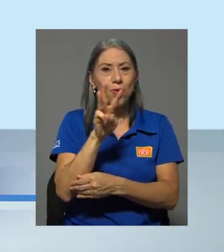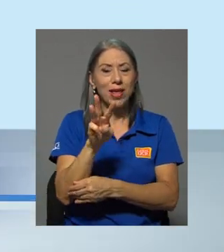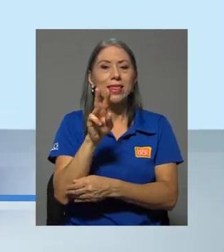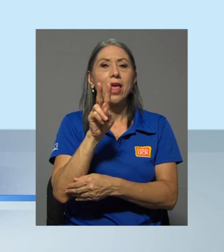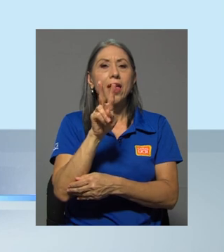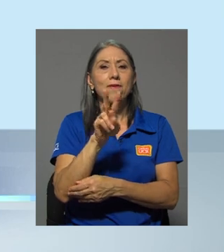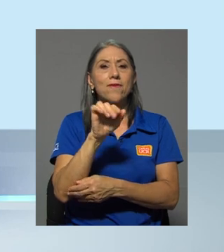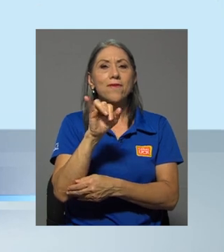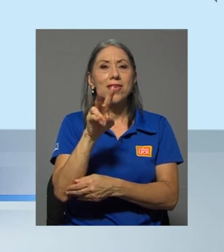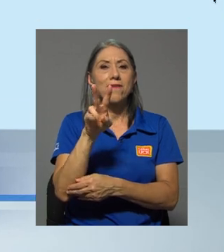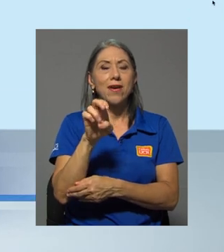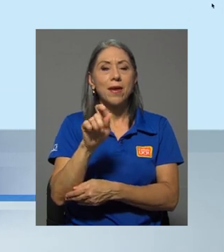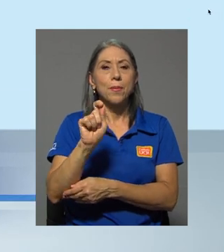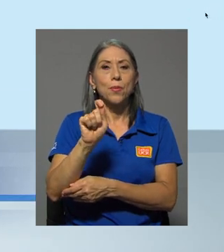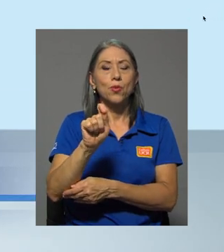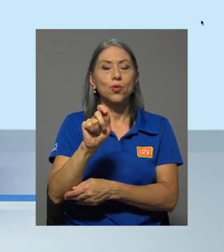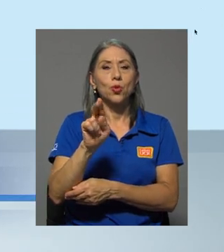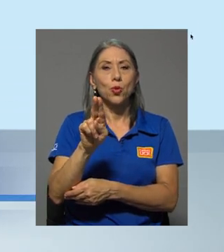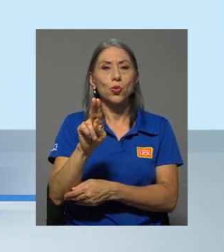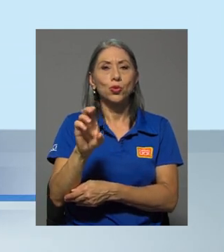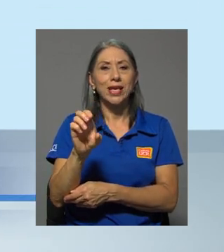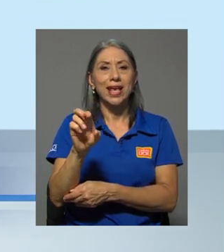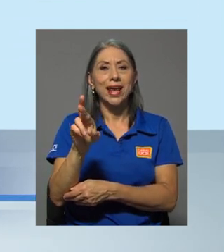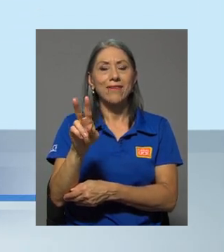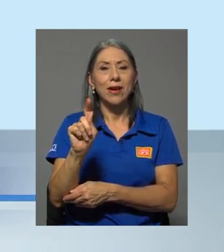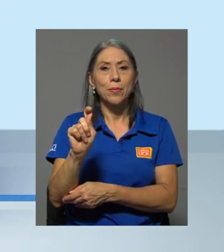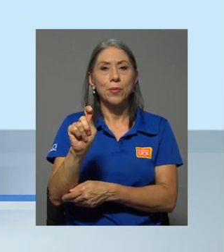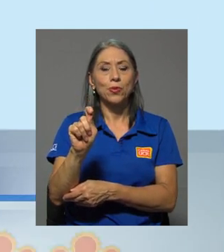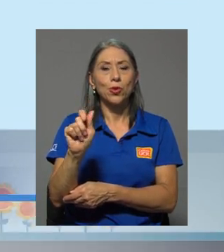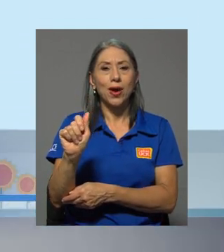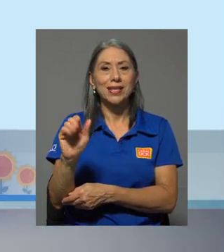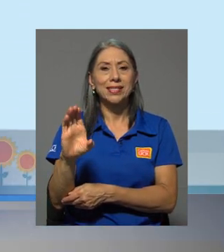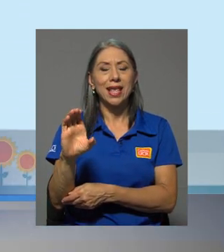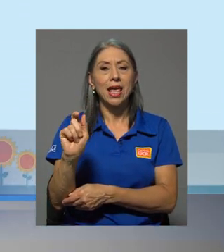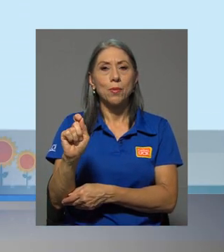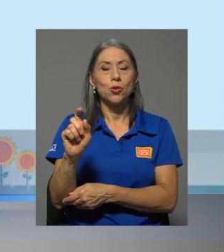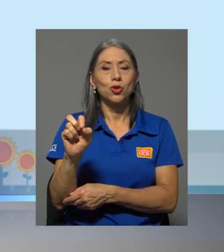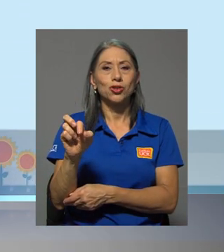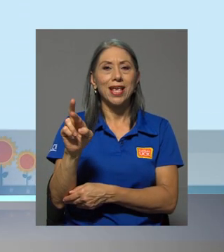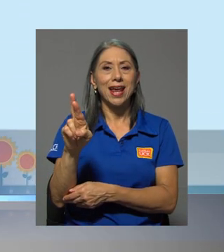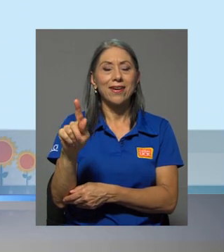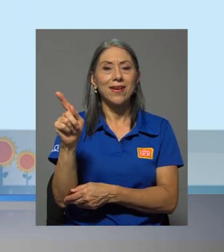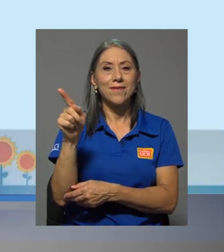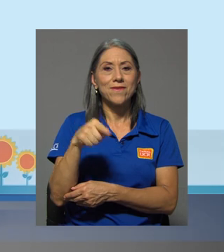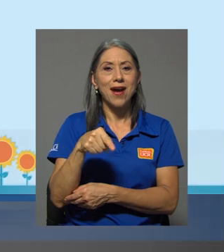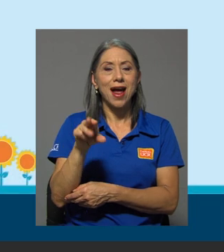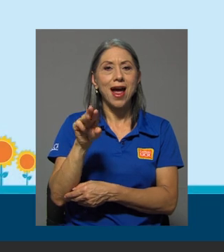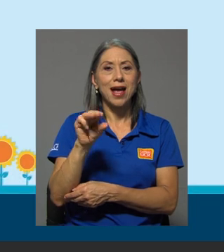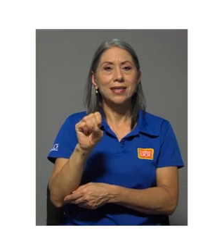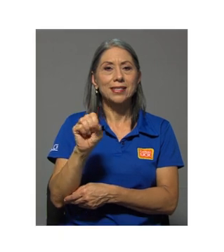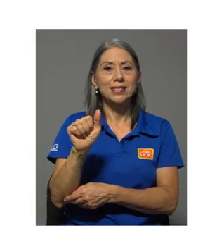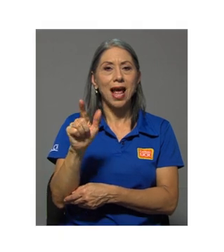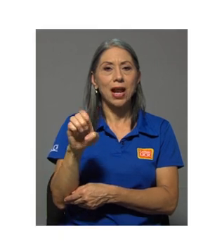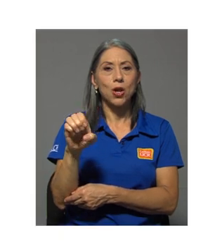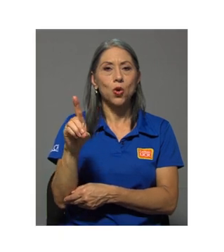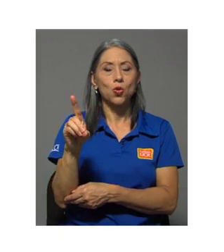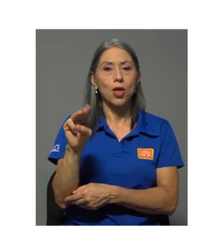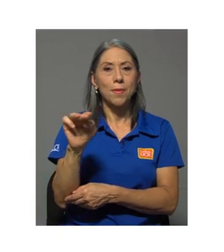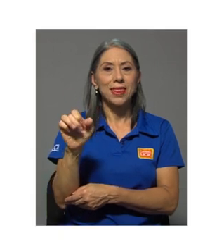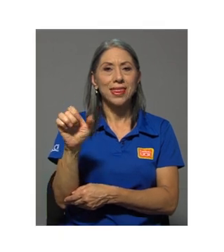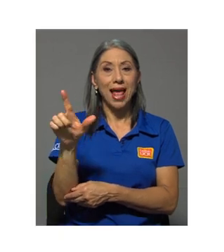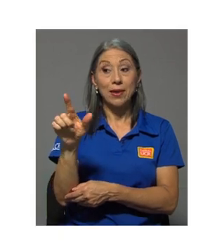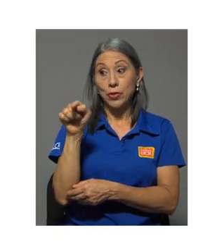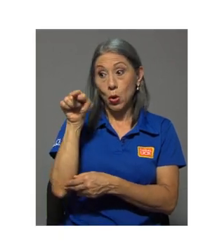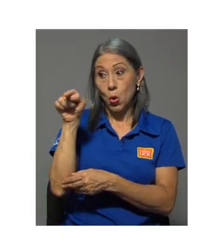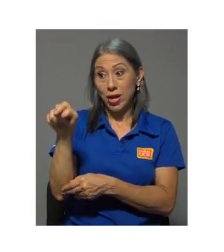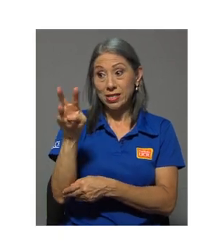vive.ucr.ac.cr barra inclinada salud mental. Con esta página web